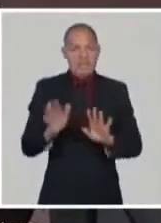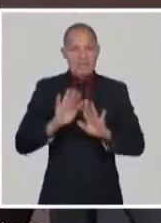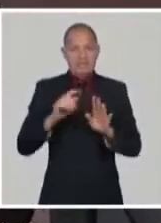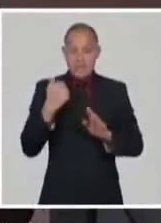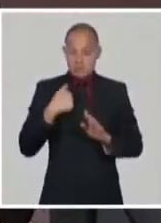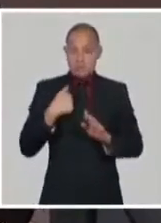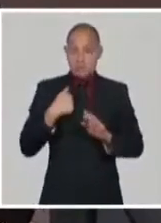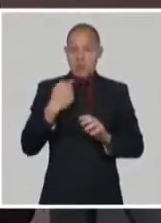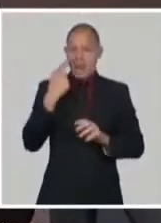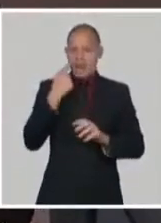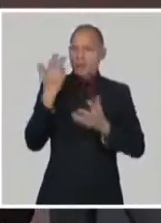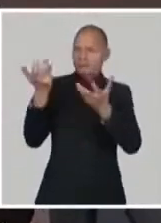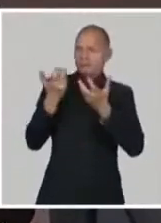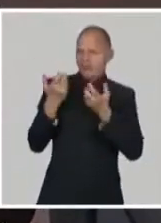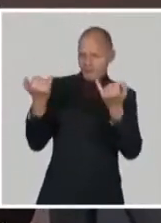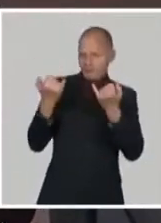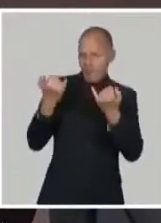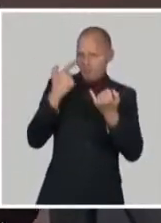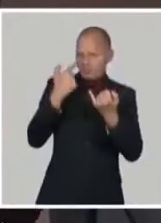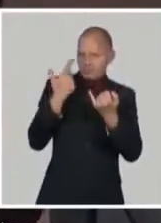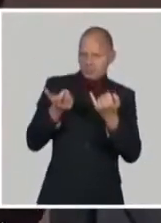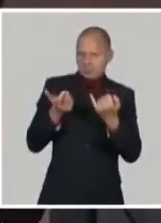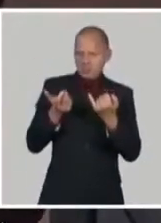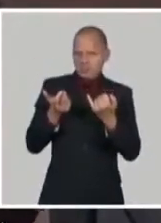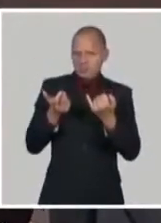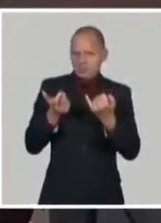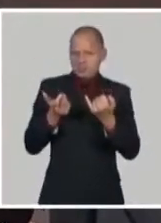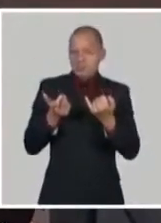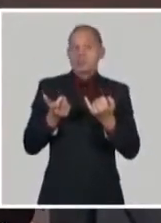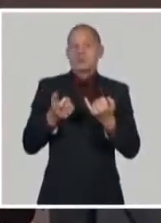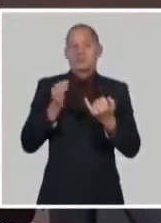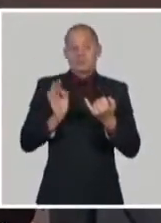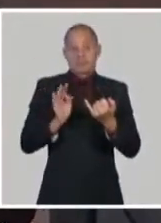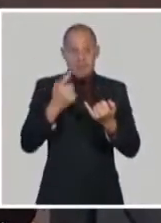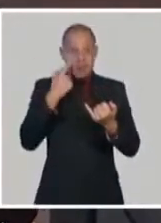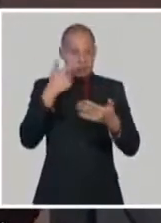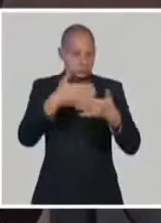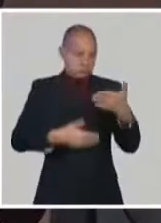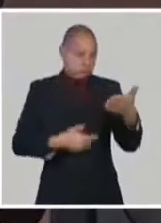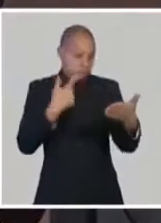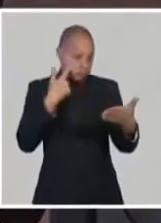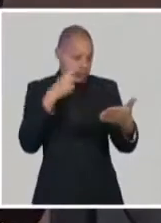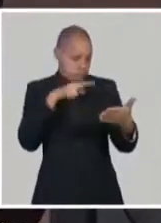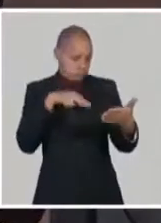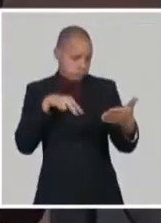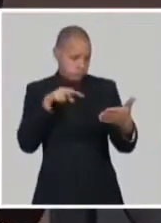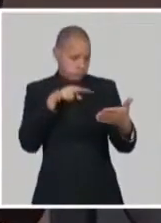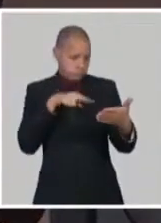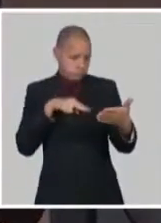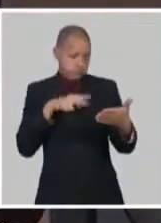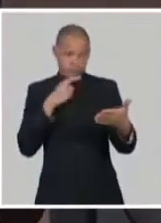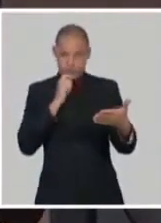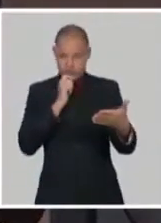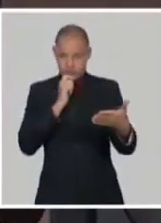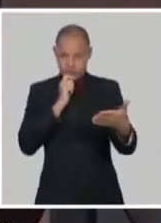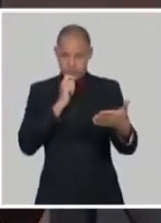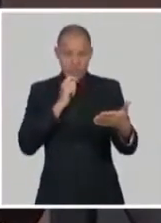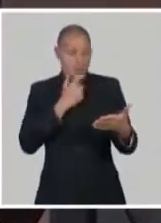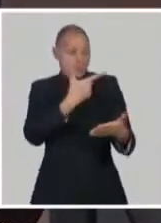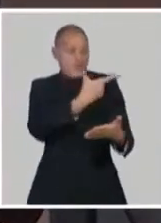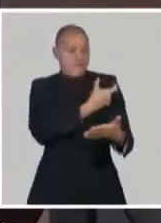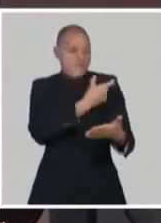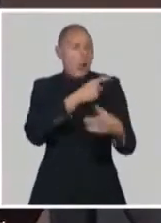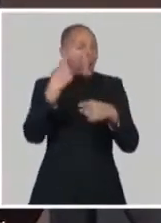que nosotros hemos podido recibir, que hemos podido conocer. O sea, las dosis varían